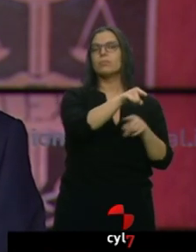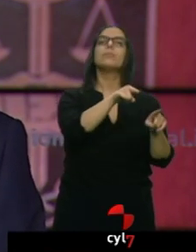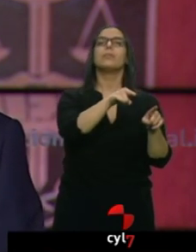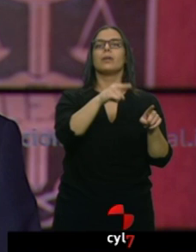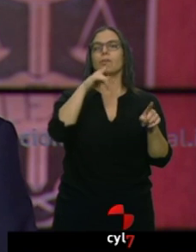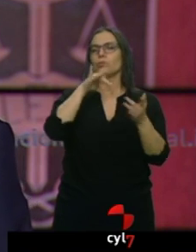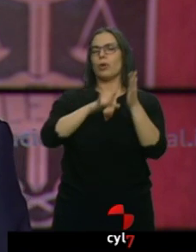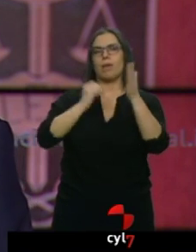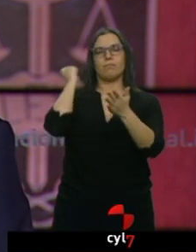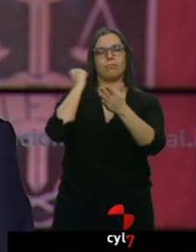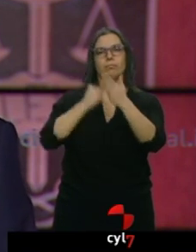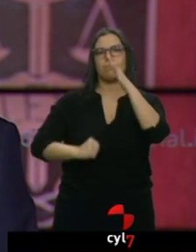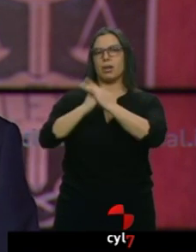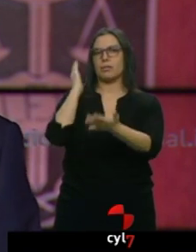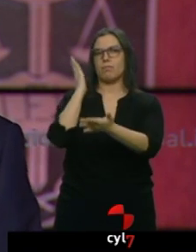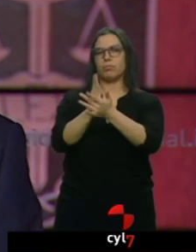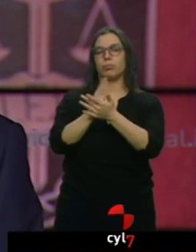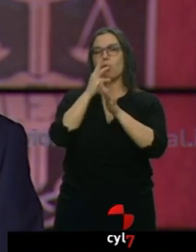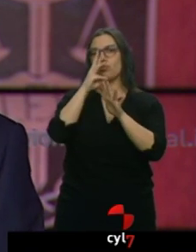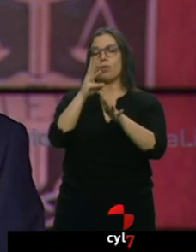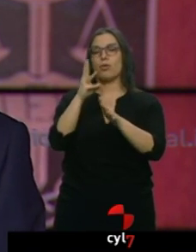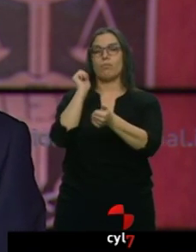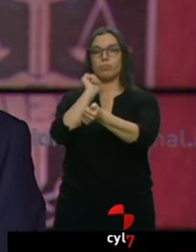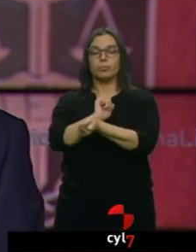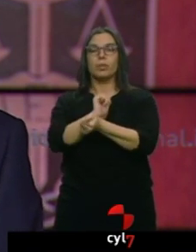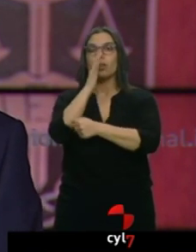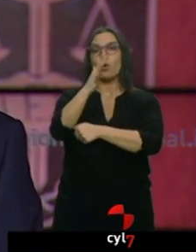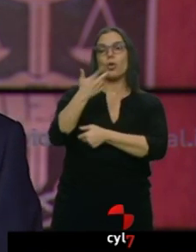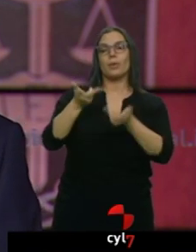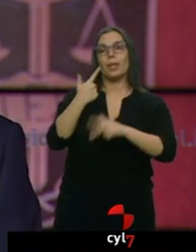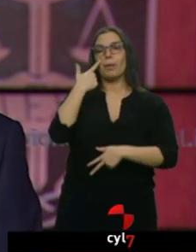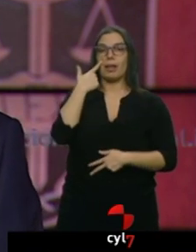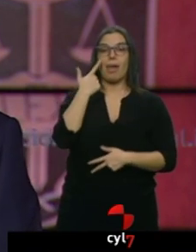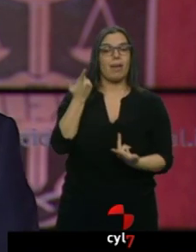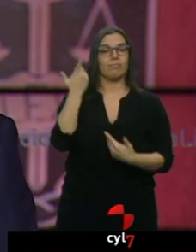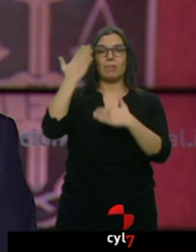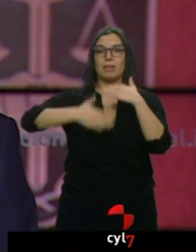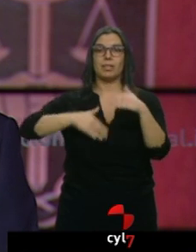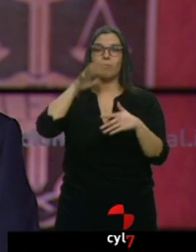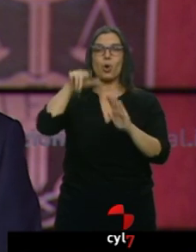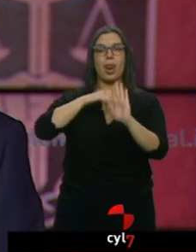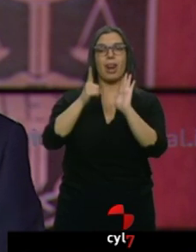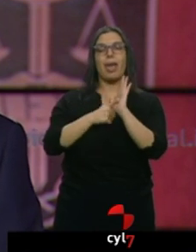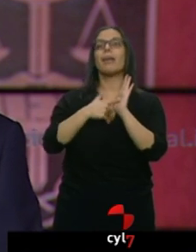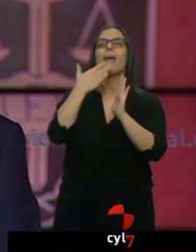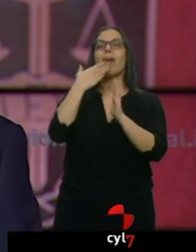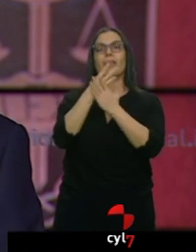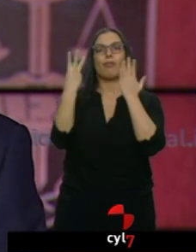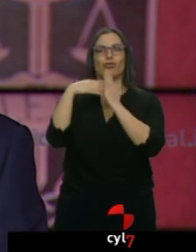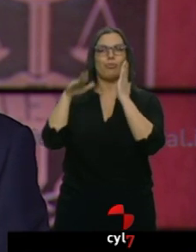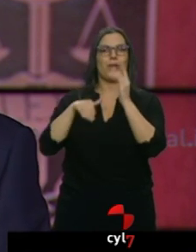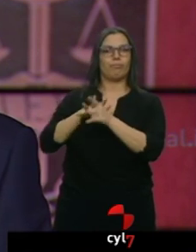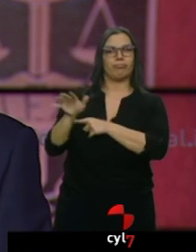vigilada. Al ser menor, la ley no permite condenas mayores y eso ha desatado la ira de los familiares y amigos de la víctima que piden cambios